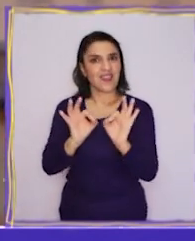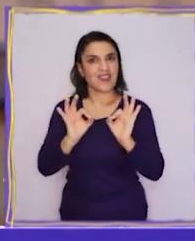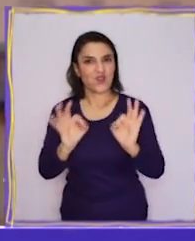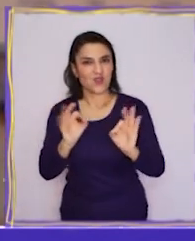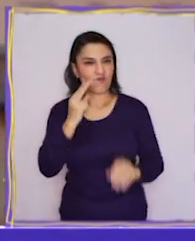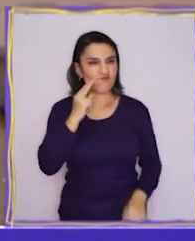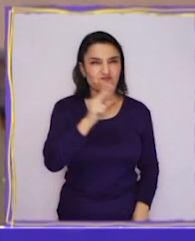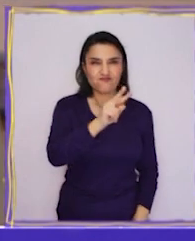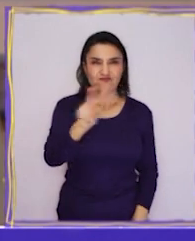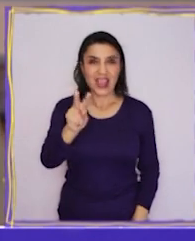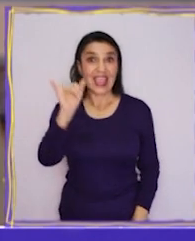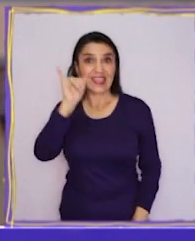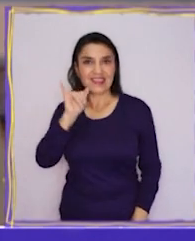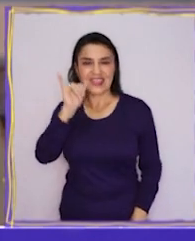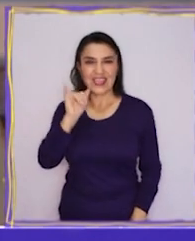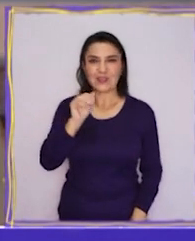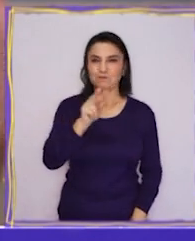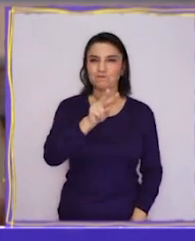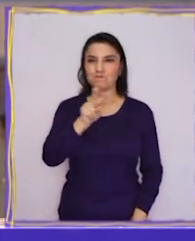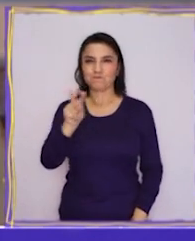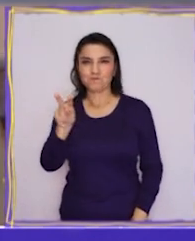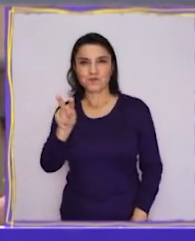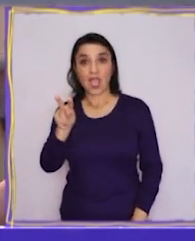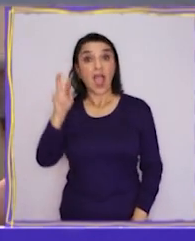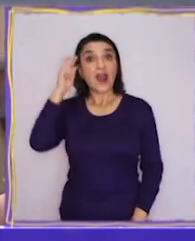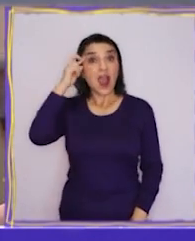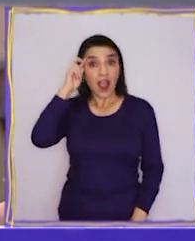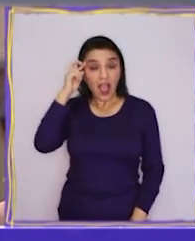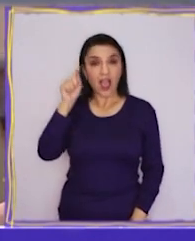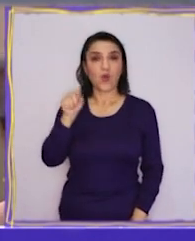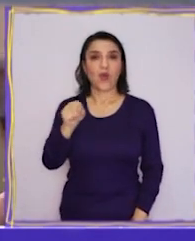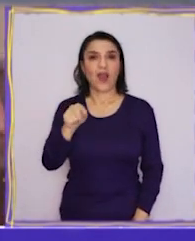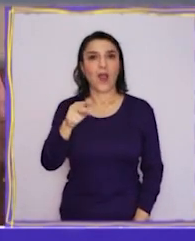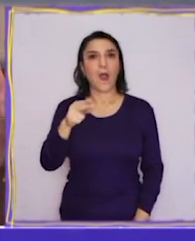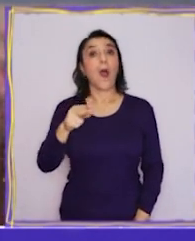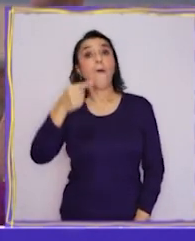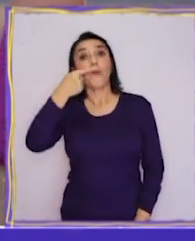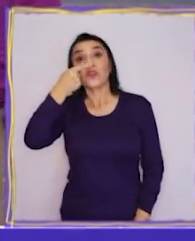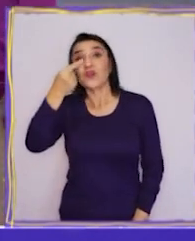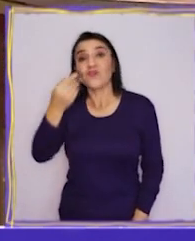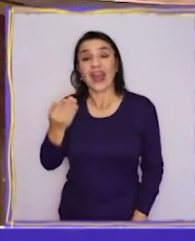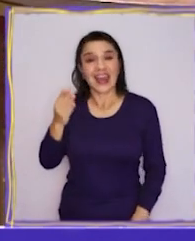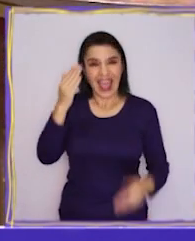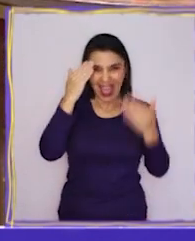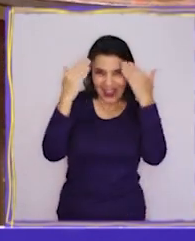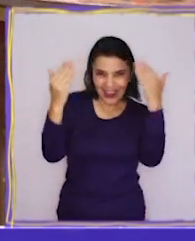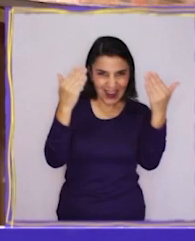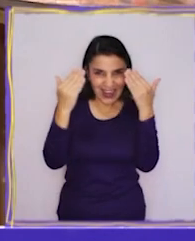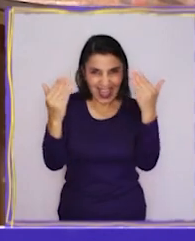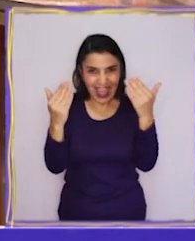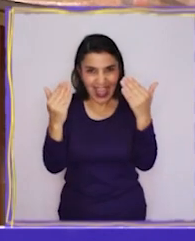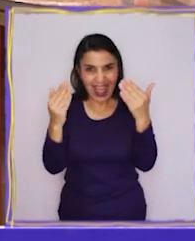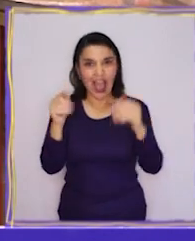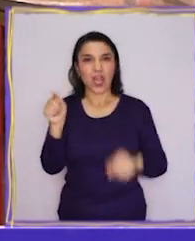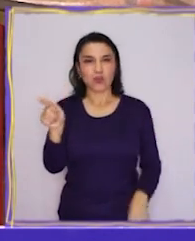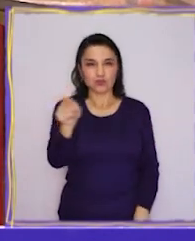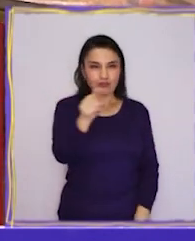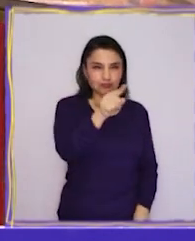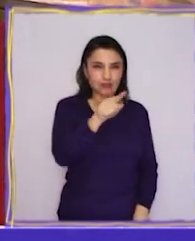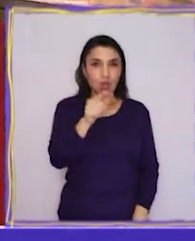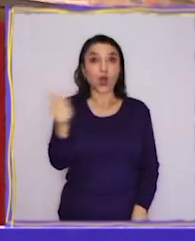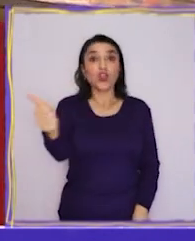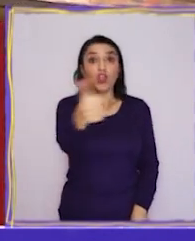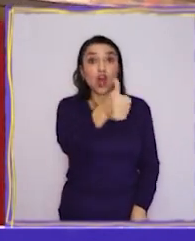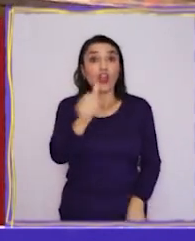Increíble, veo algunos de Iquique. ¡Ay, de Rancagua y de Puerto Varas! ¡Hola! Esto los